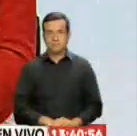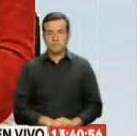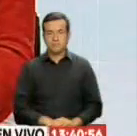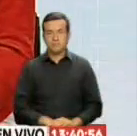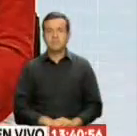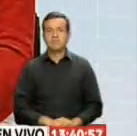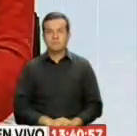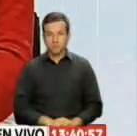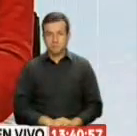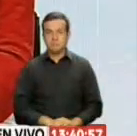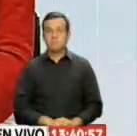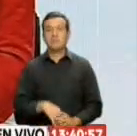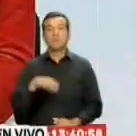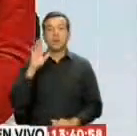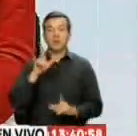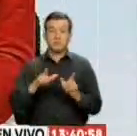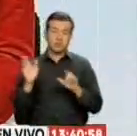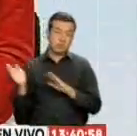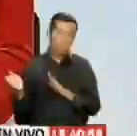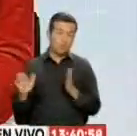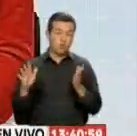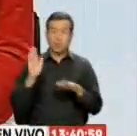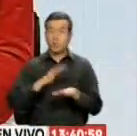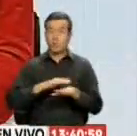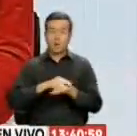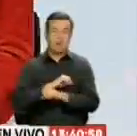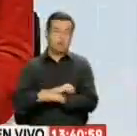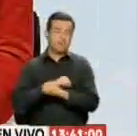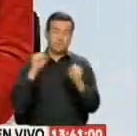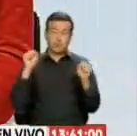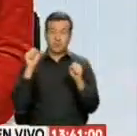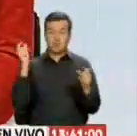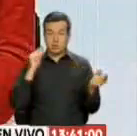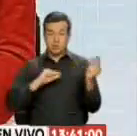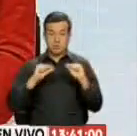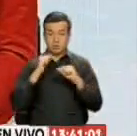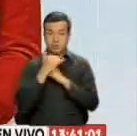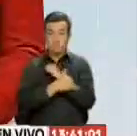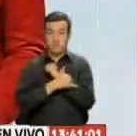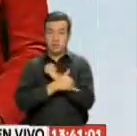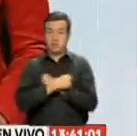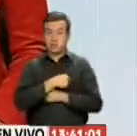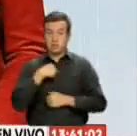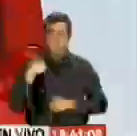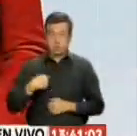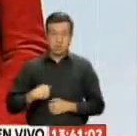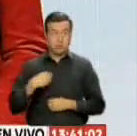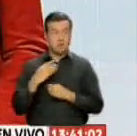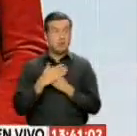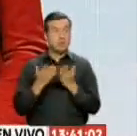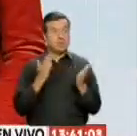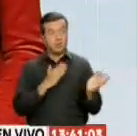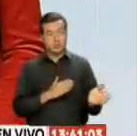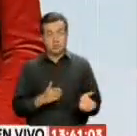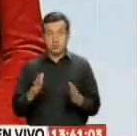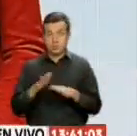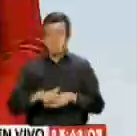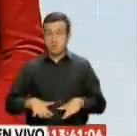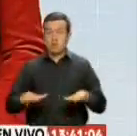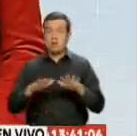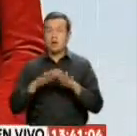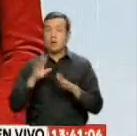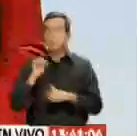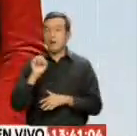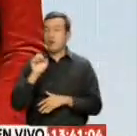Y se incrementa El número de muertos Por la explosión De una planta química En China Además También les contamos Que cristianos marroquíes